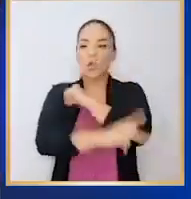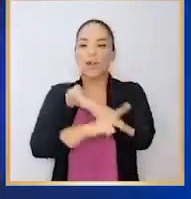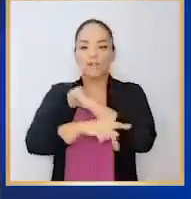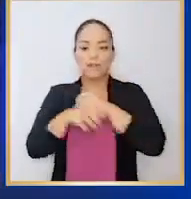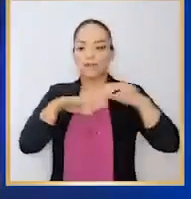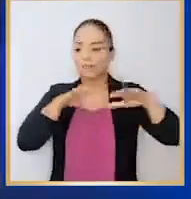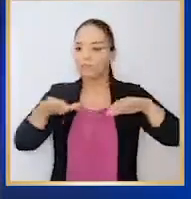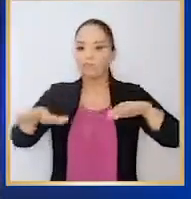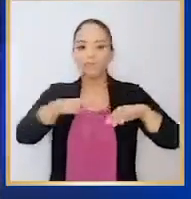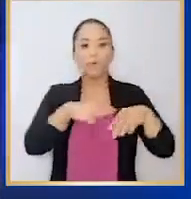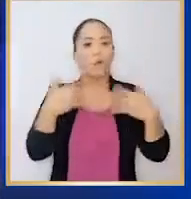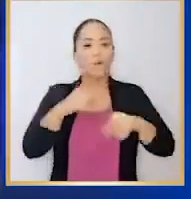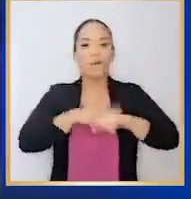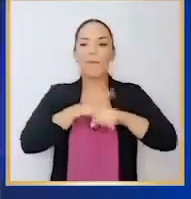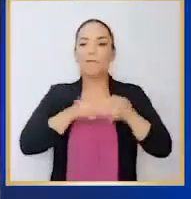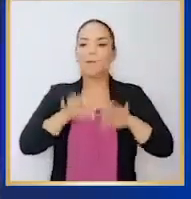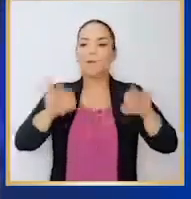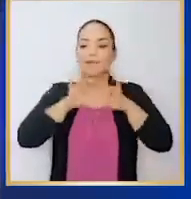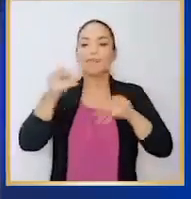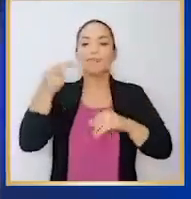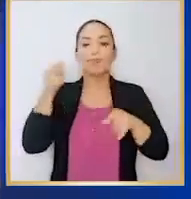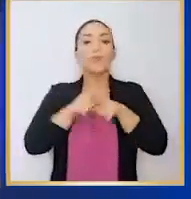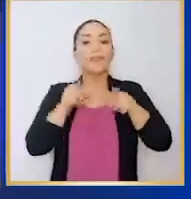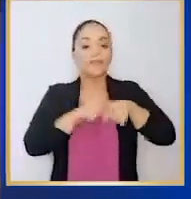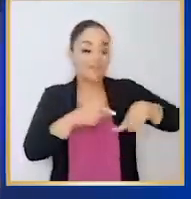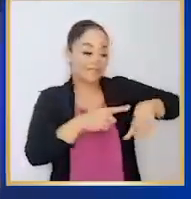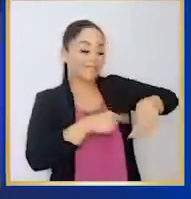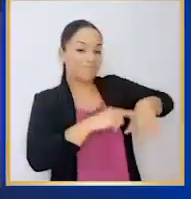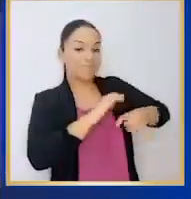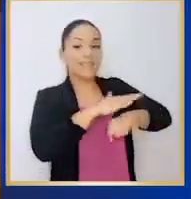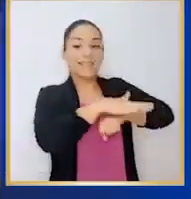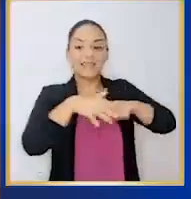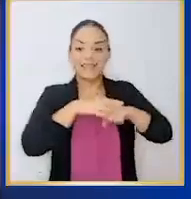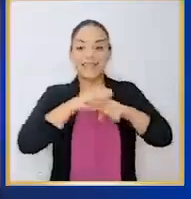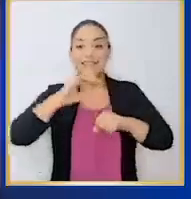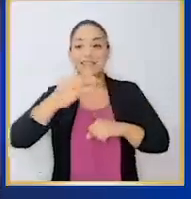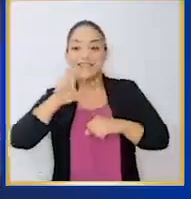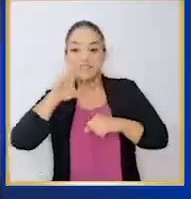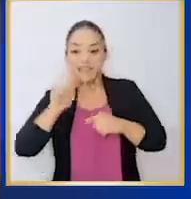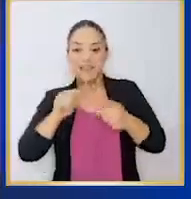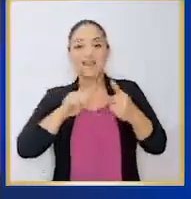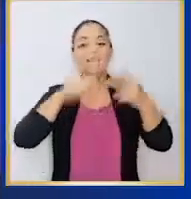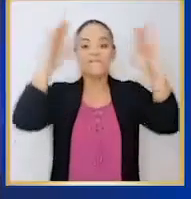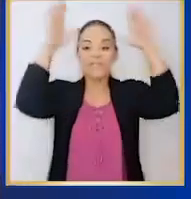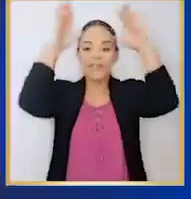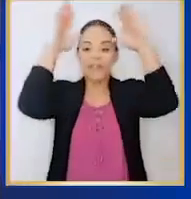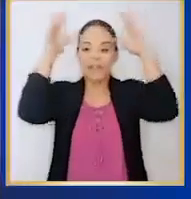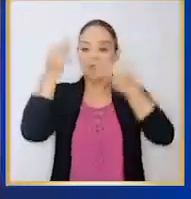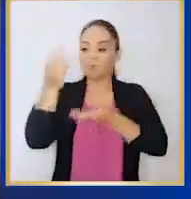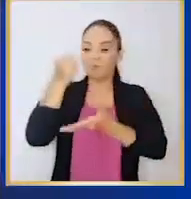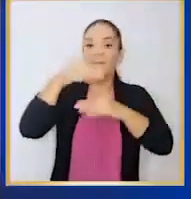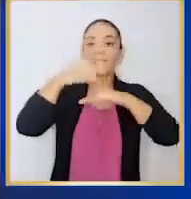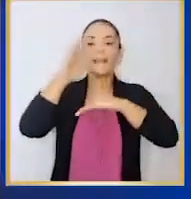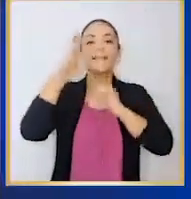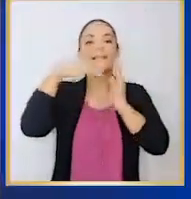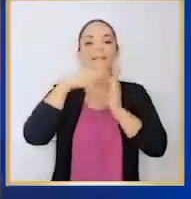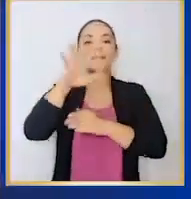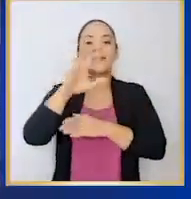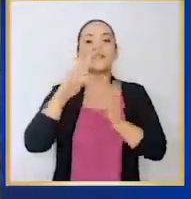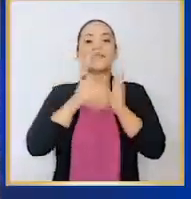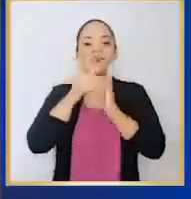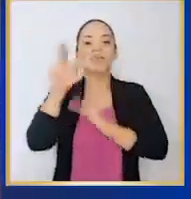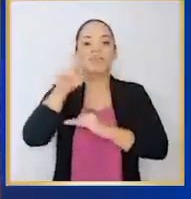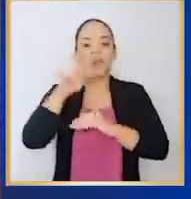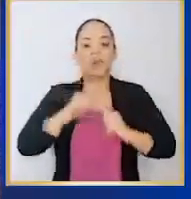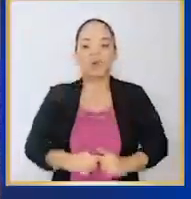en un hito histórico llegamos a las islas del Golfo. En Isla Chira e Isla Venado se han invertido más de 3.500 millones de colones